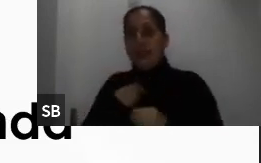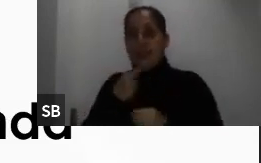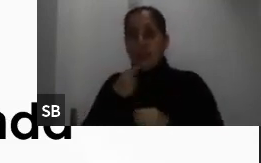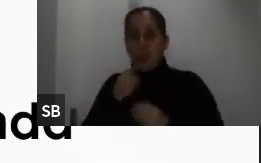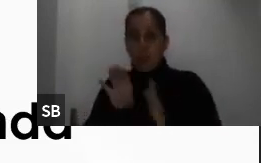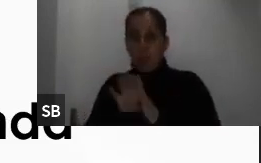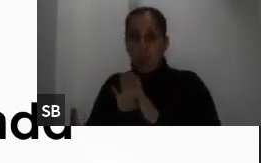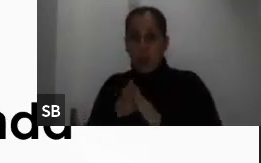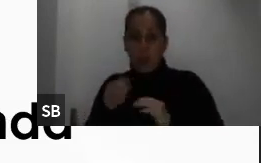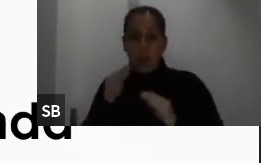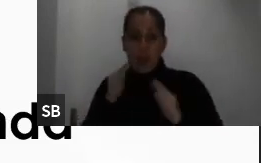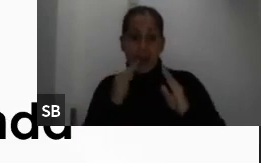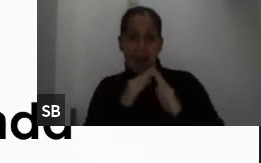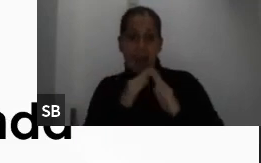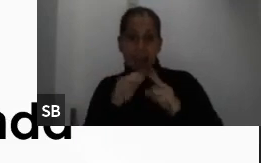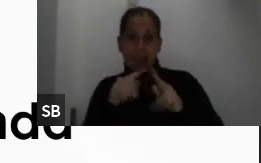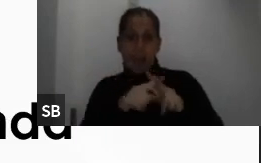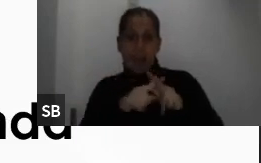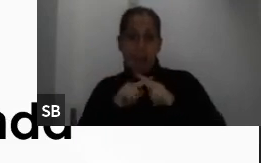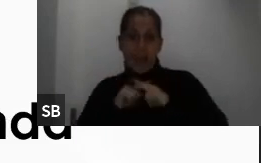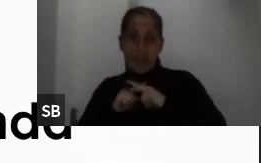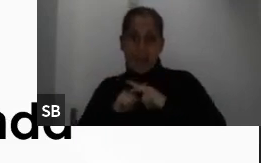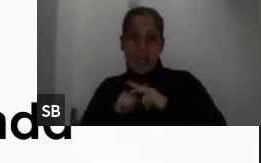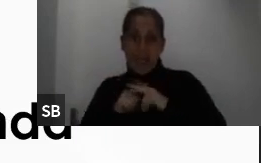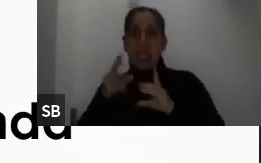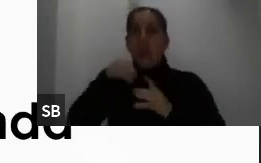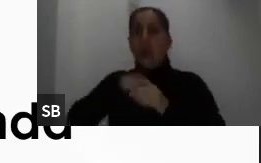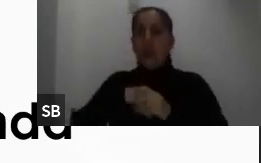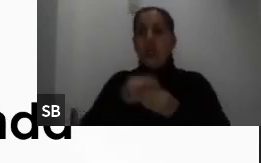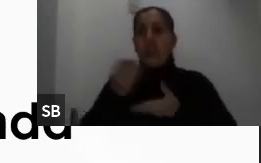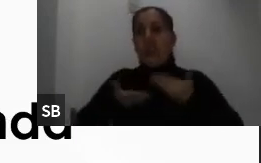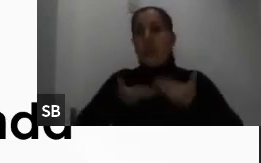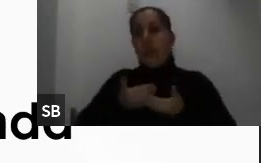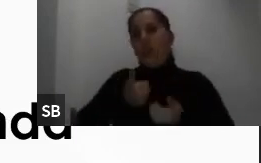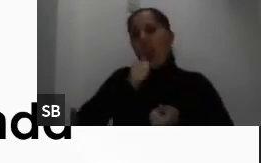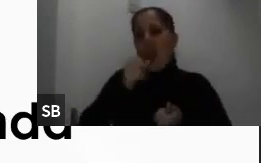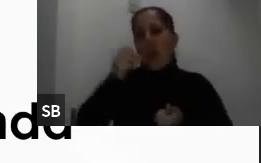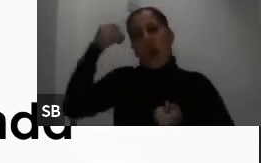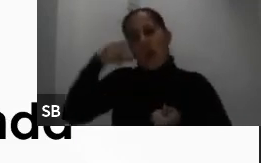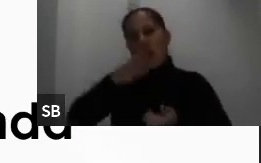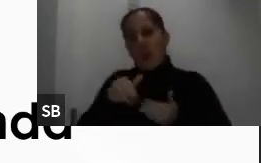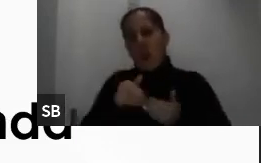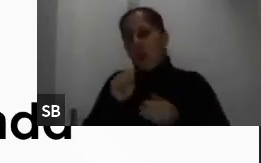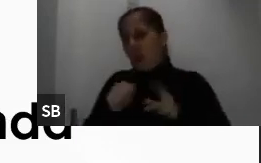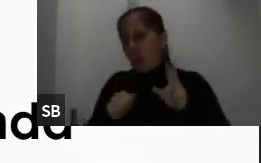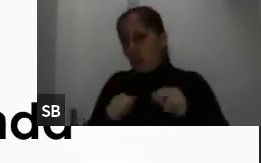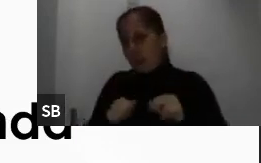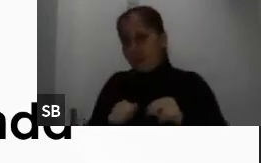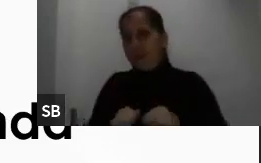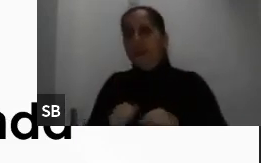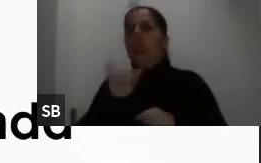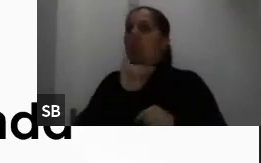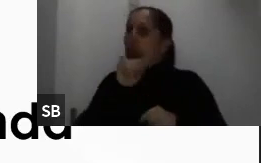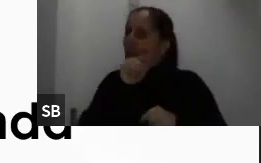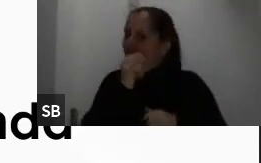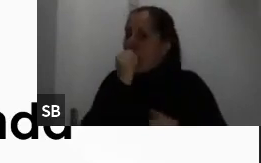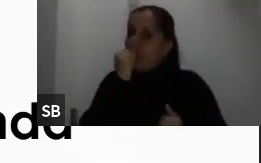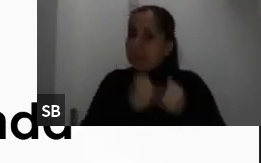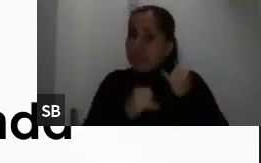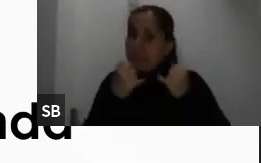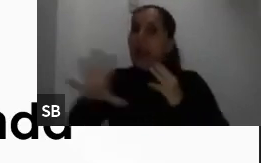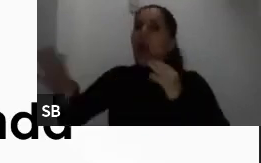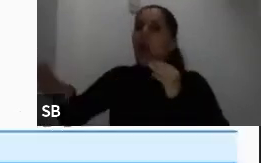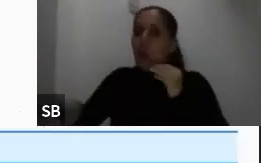de la casa incluye el pago de servicios o no. Igualmente, guarden esa sección y